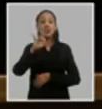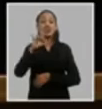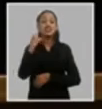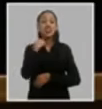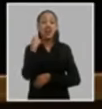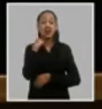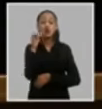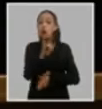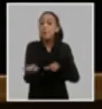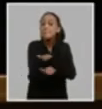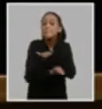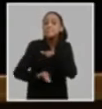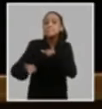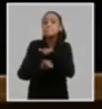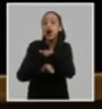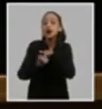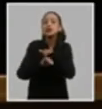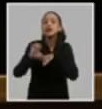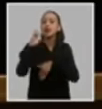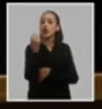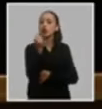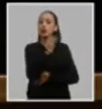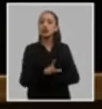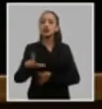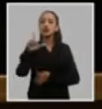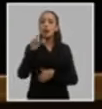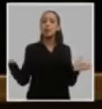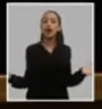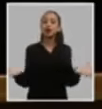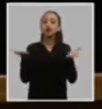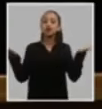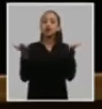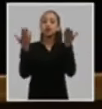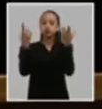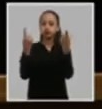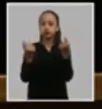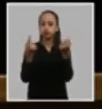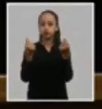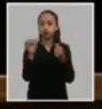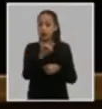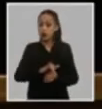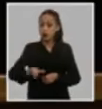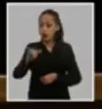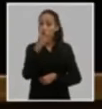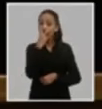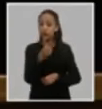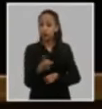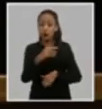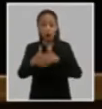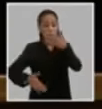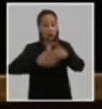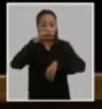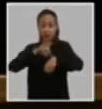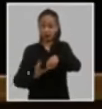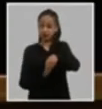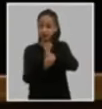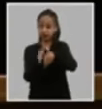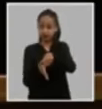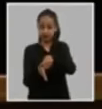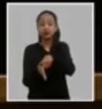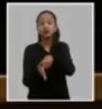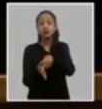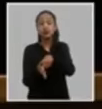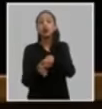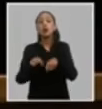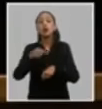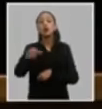la base de la estrategia económica y social para el impulso de la economía y el enfrentamiento a la crisis mundial provocada por la COVID-19